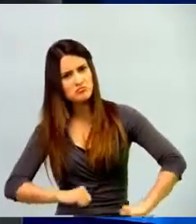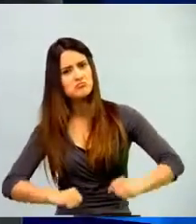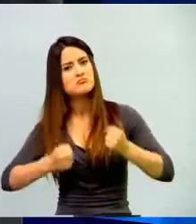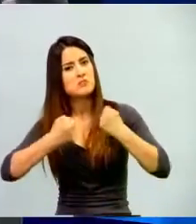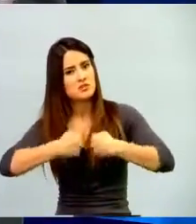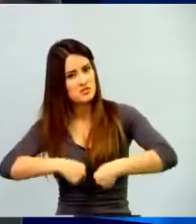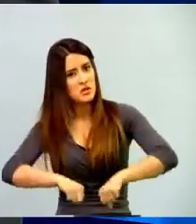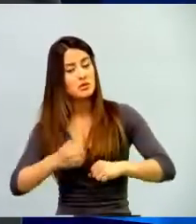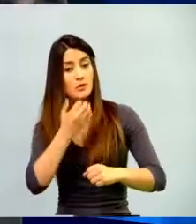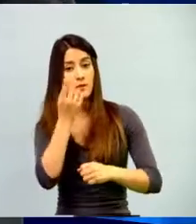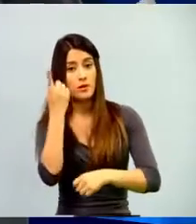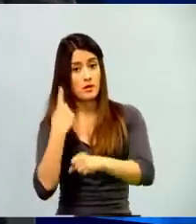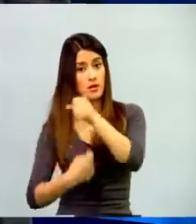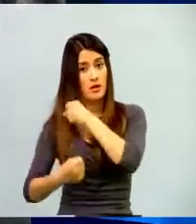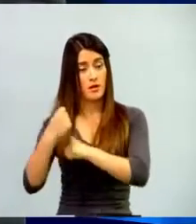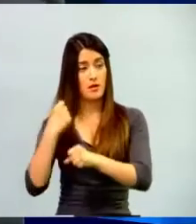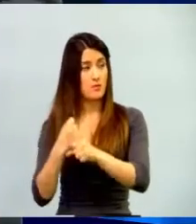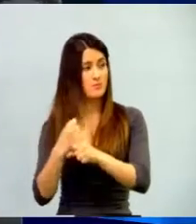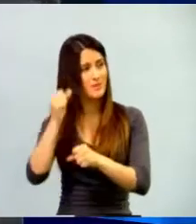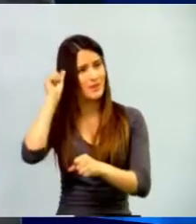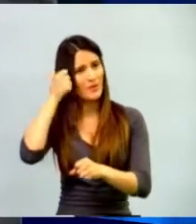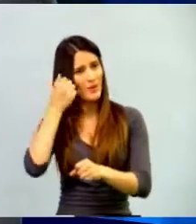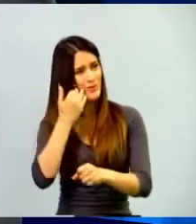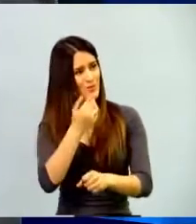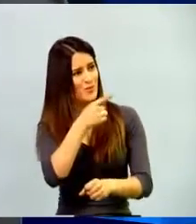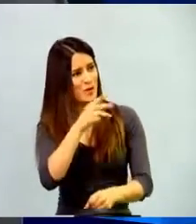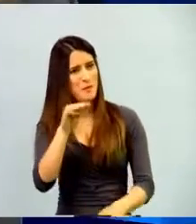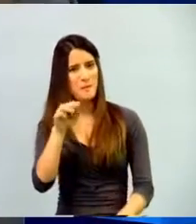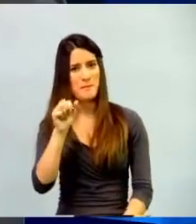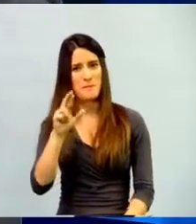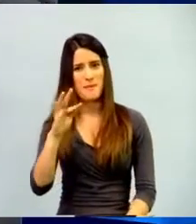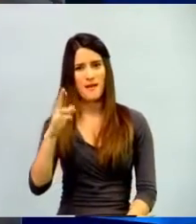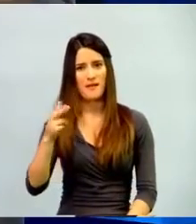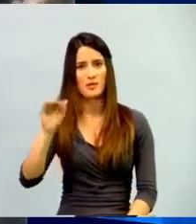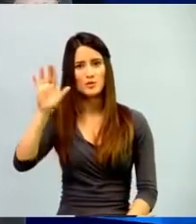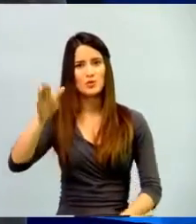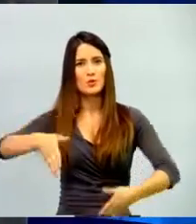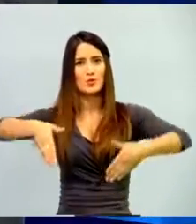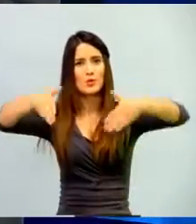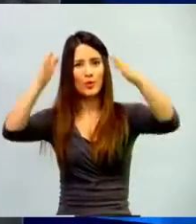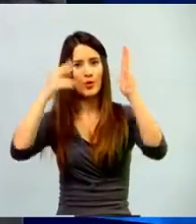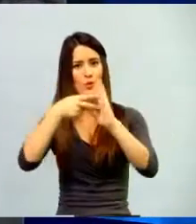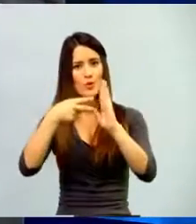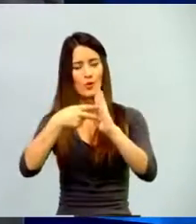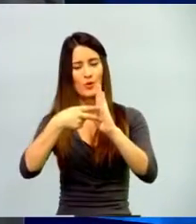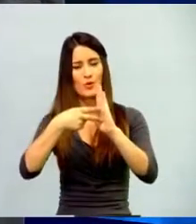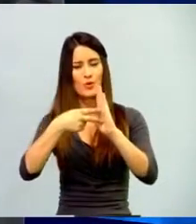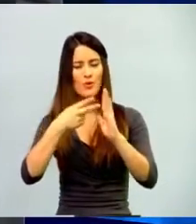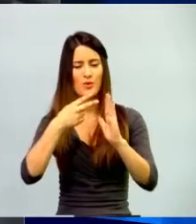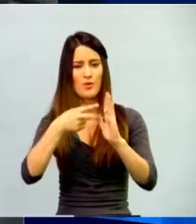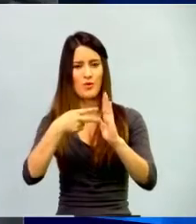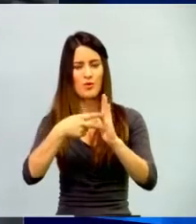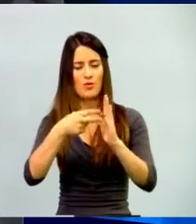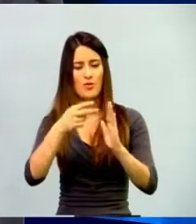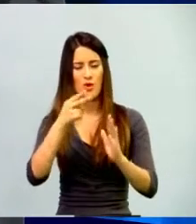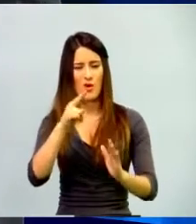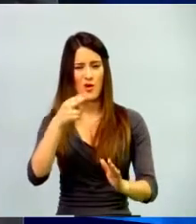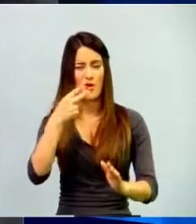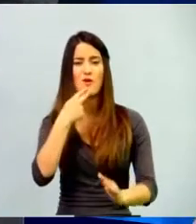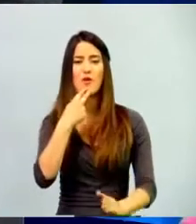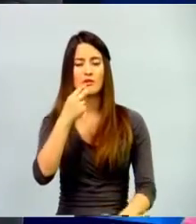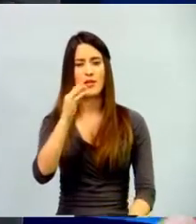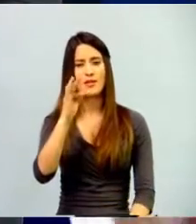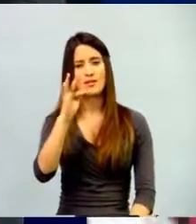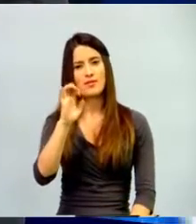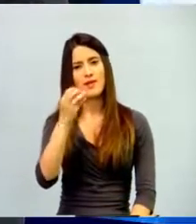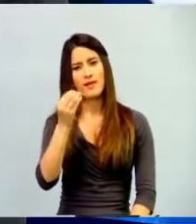han hecho esfuerzos el año pasado, recuerdo a Marta en el Hotel Tequendama con los docentes que practicamos o que tenemos